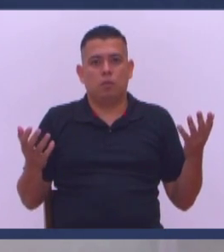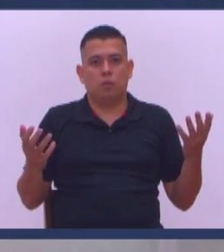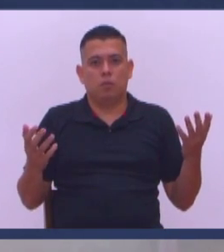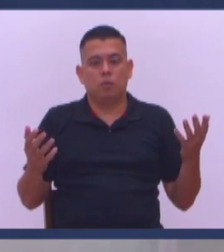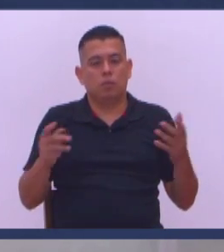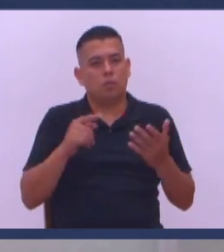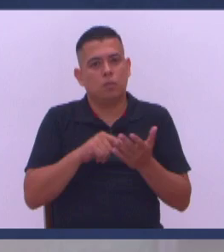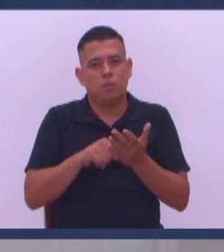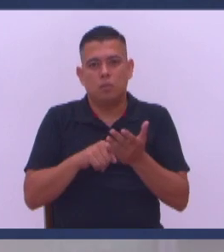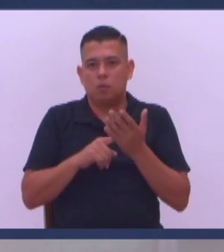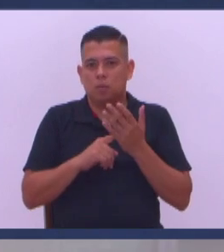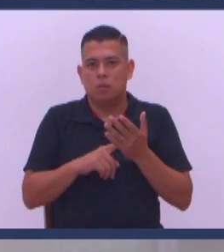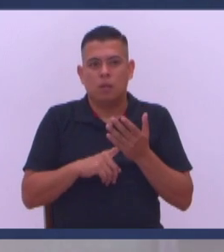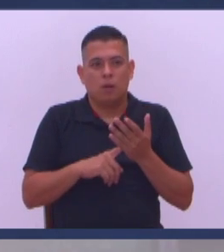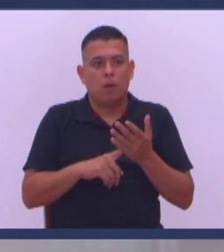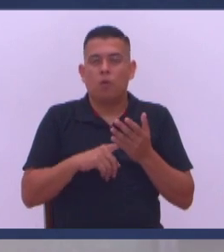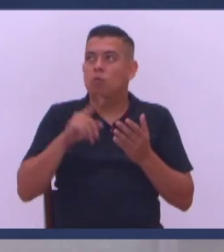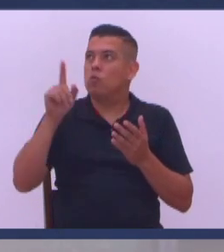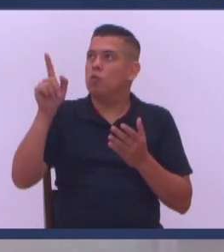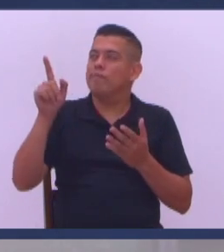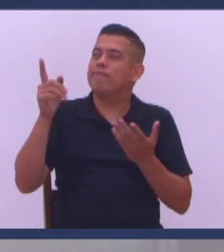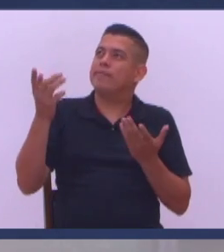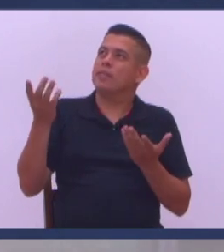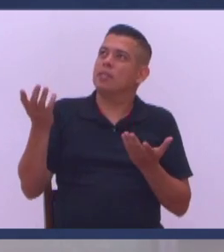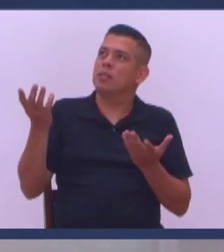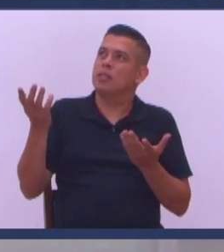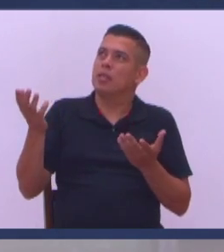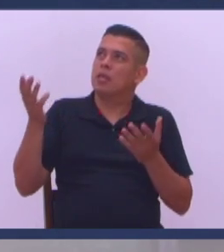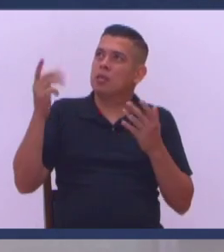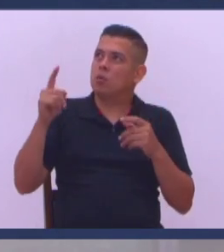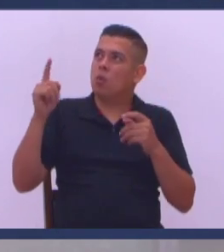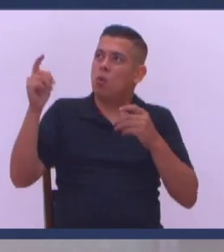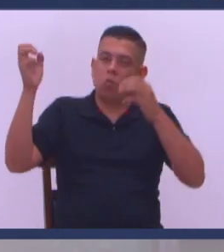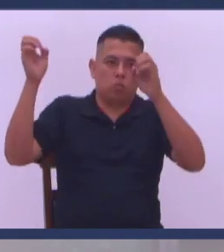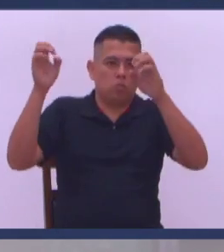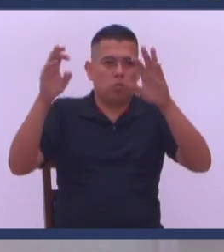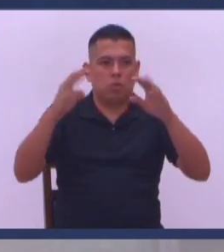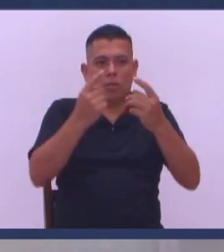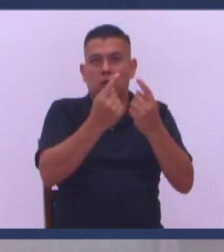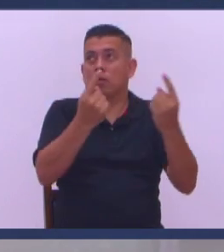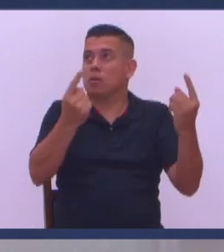Vamos a tener Que renunciar Al favor de Dios Para que lo goce otro